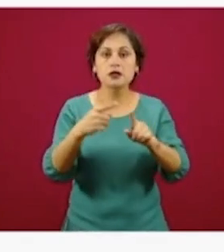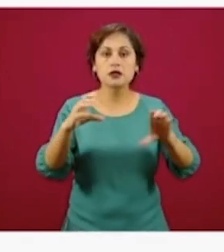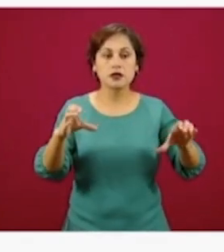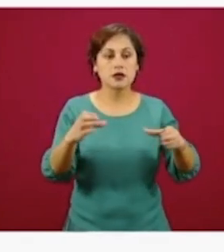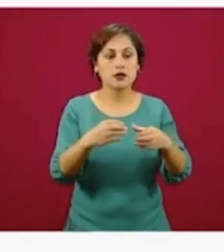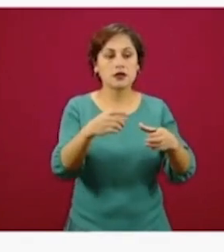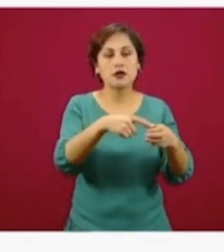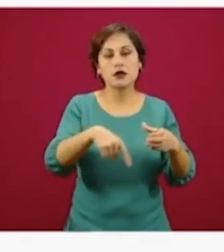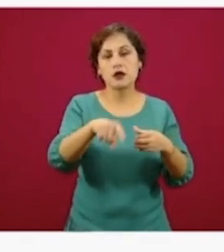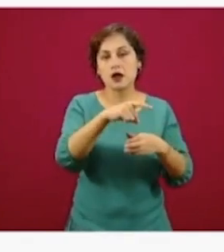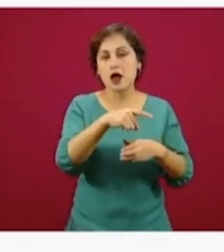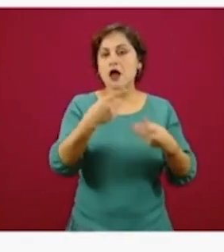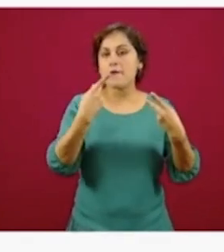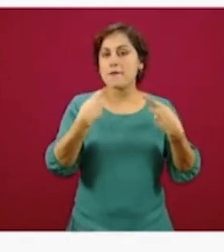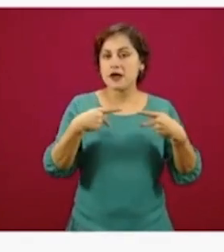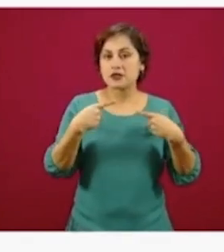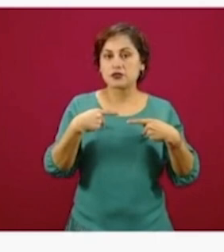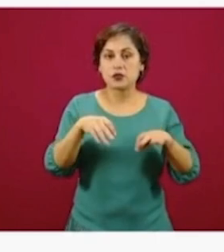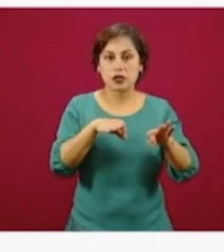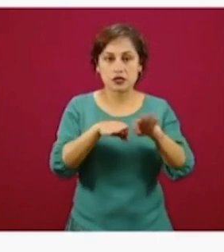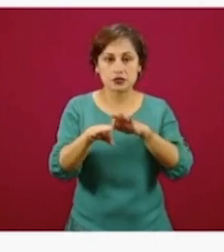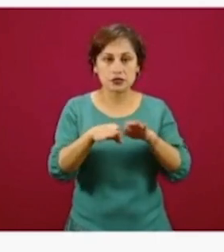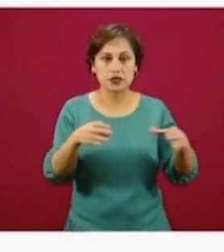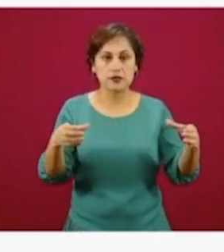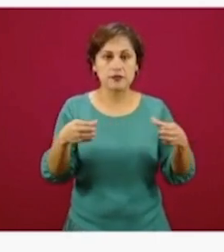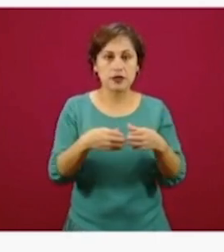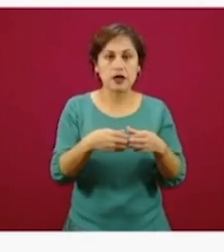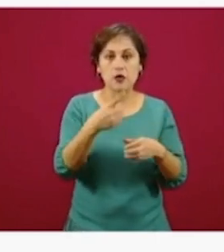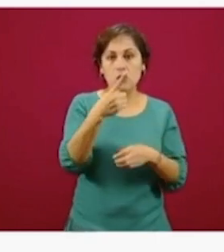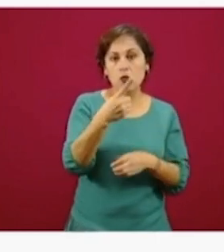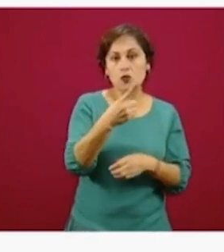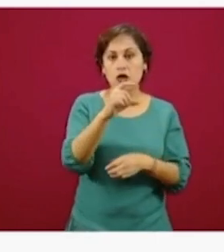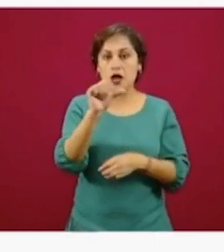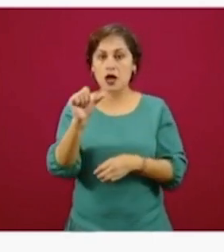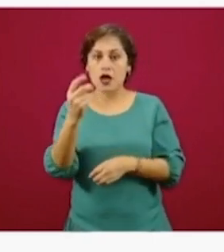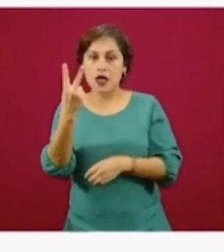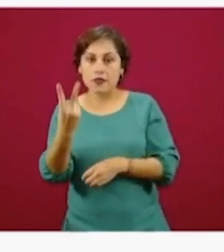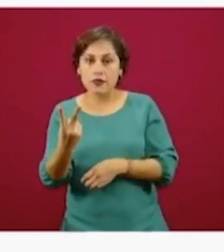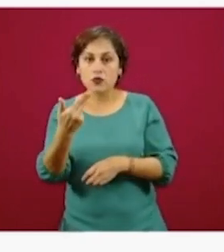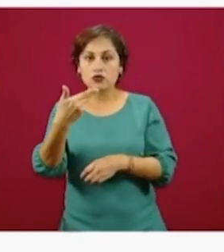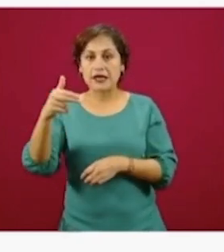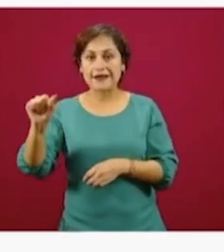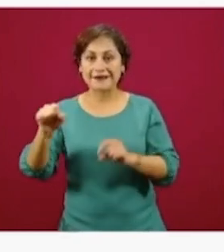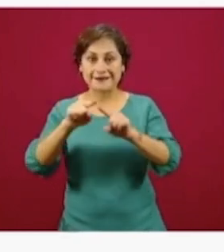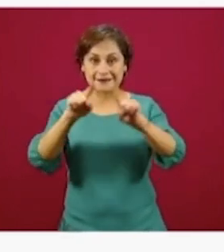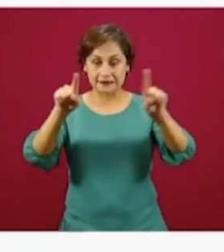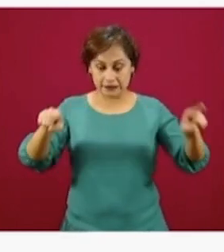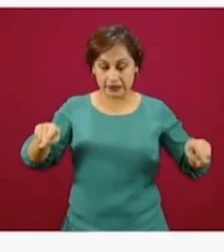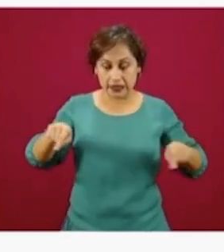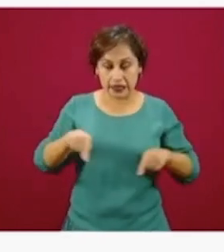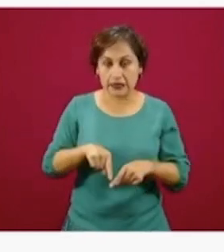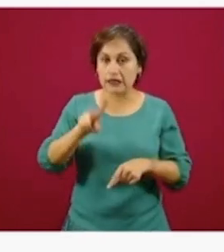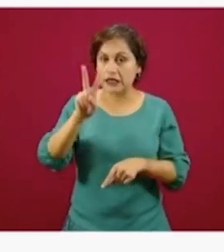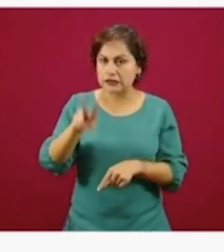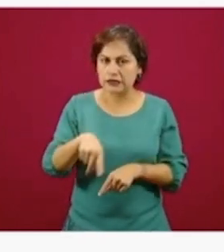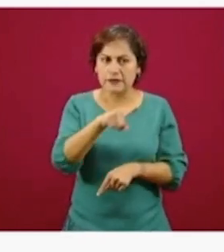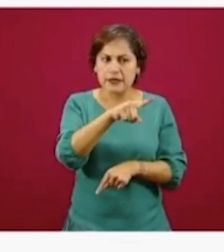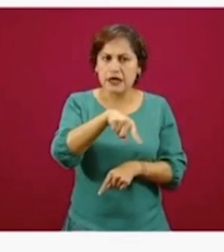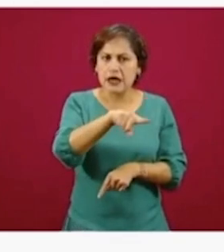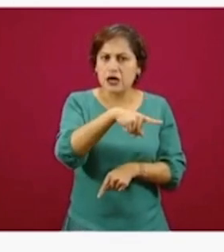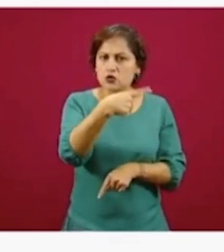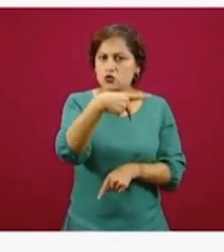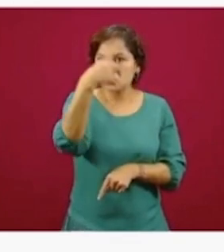caso son productores de una y hasta dos hectáreas, son aquellos productores que son verdaderamente pequeñitos,